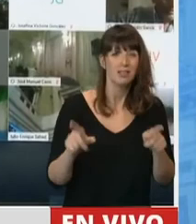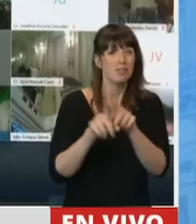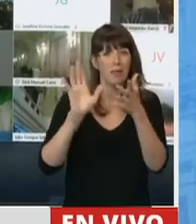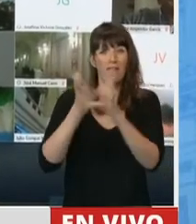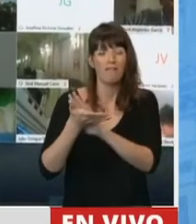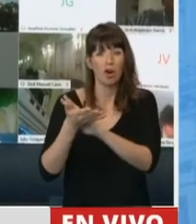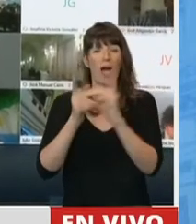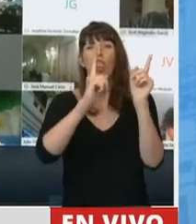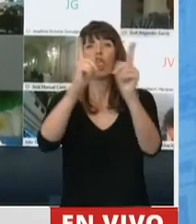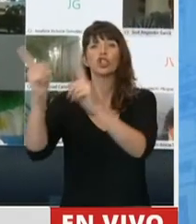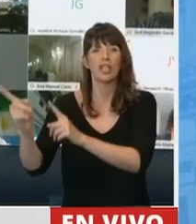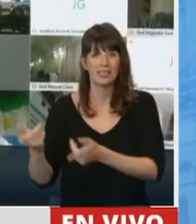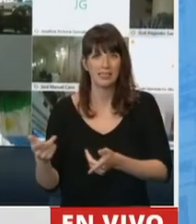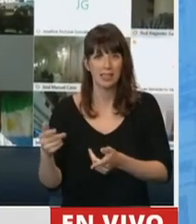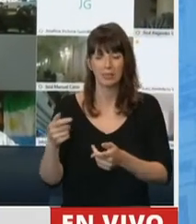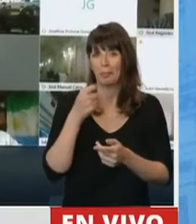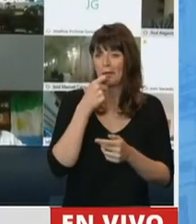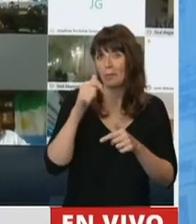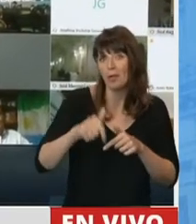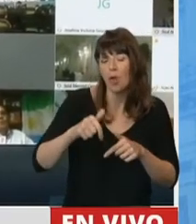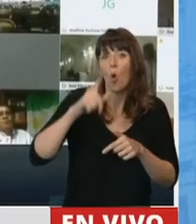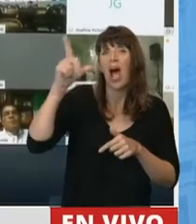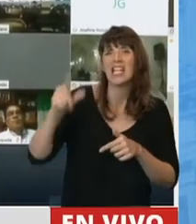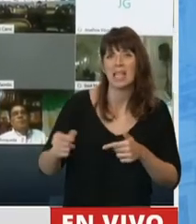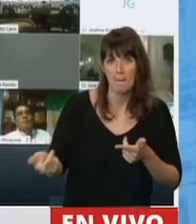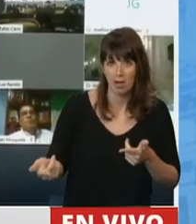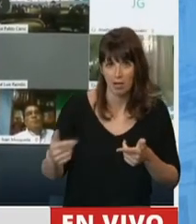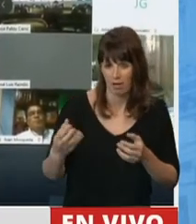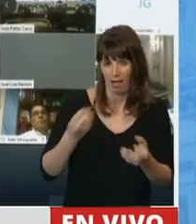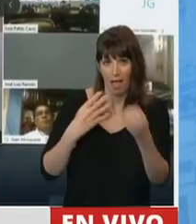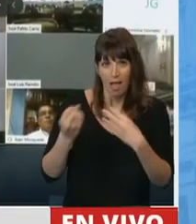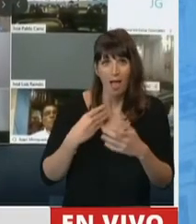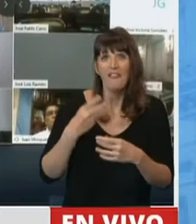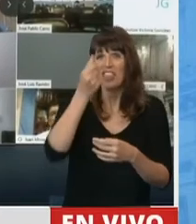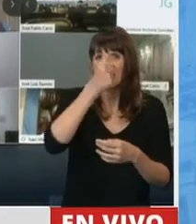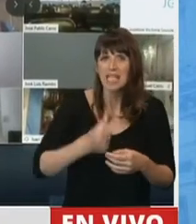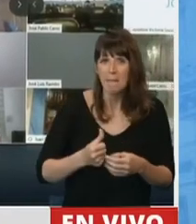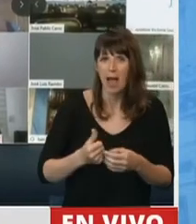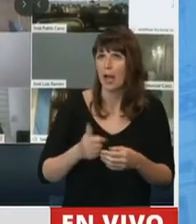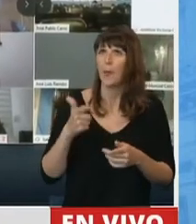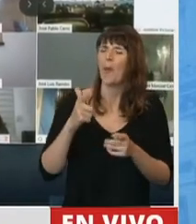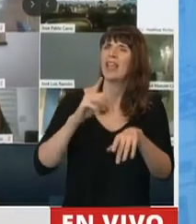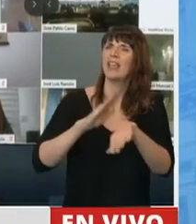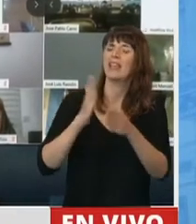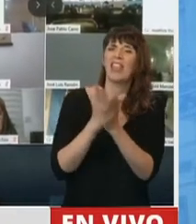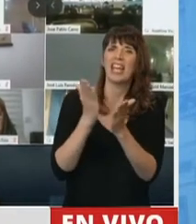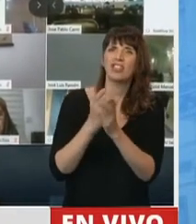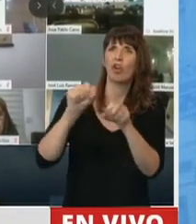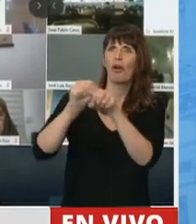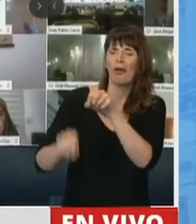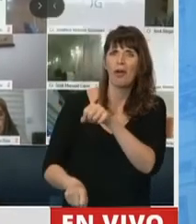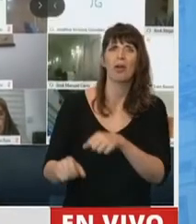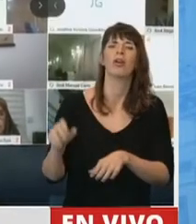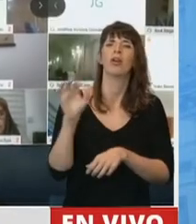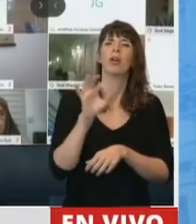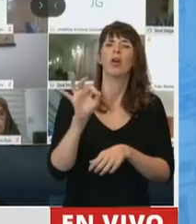docentes, tienen que responder un WhatsApp durante... No tienen derecho a desconexión durante todo el fin de semana. O por qué no está previsto el